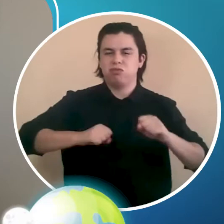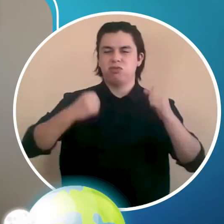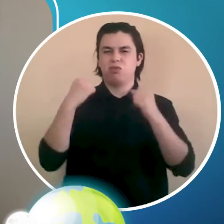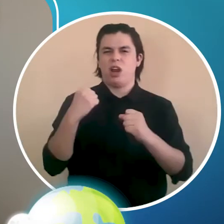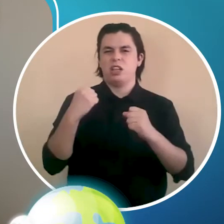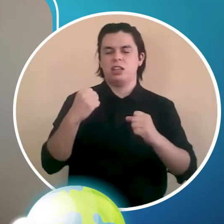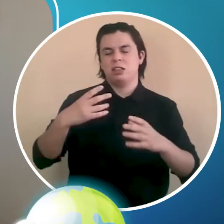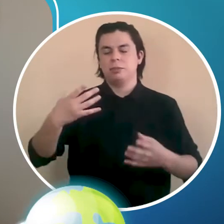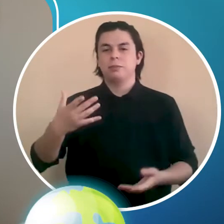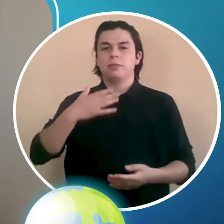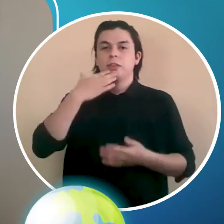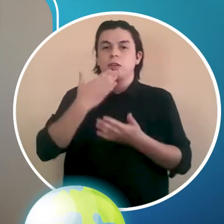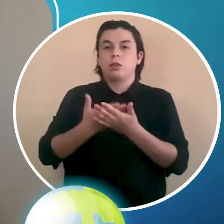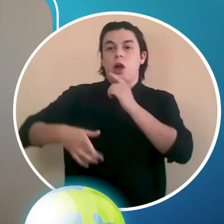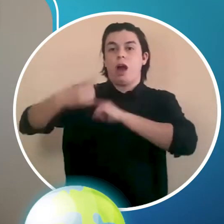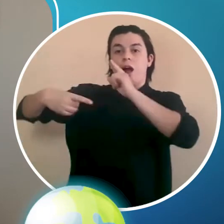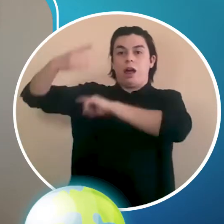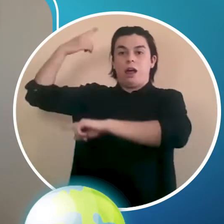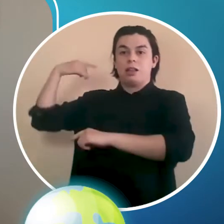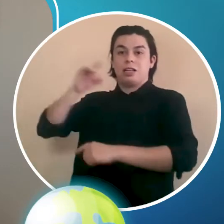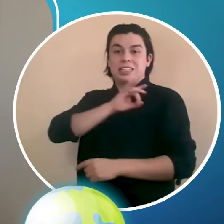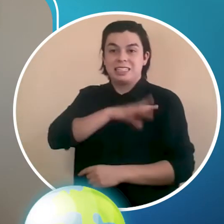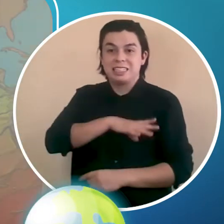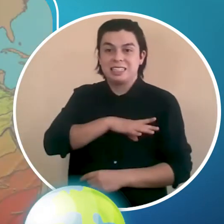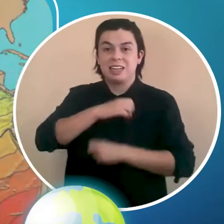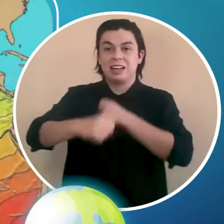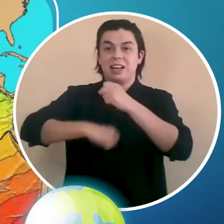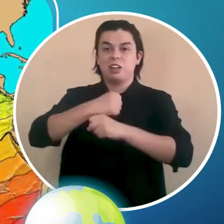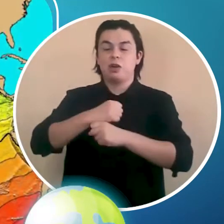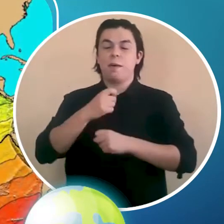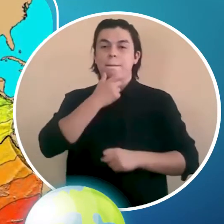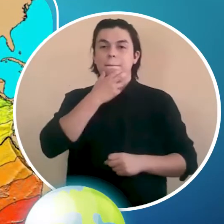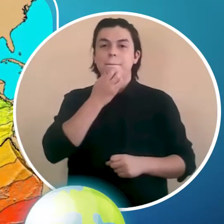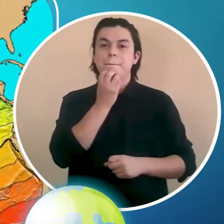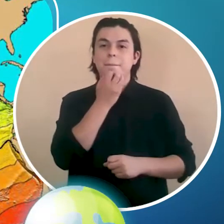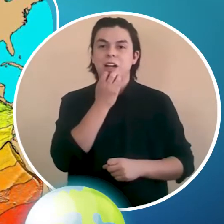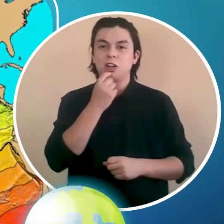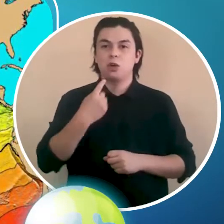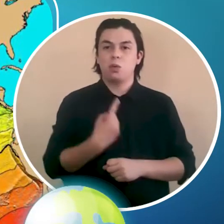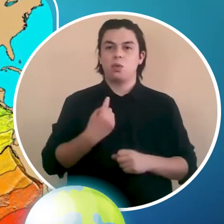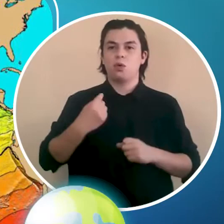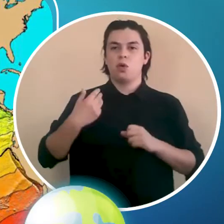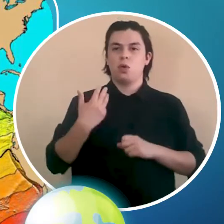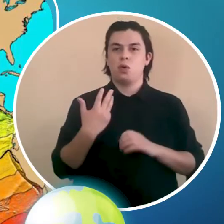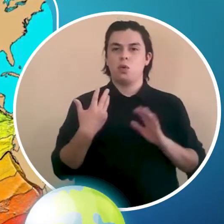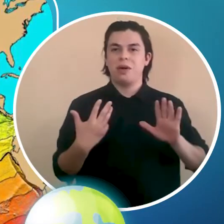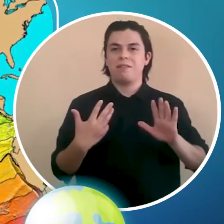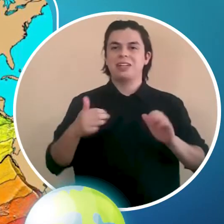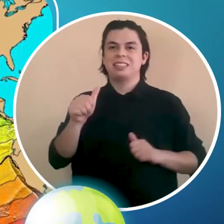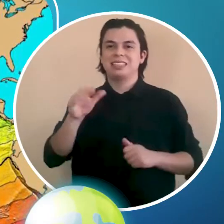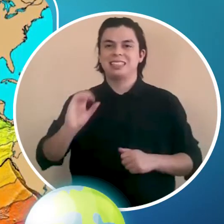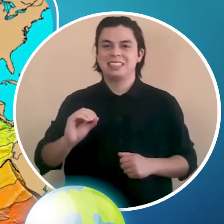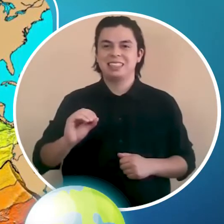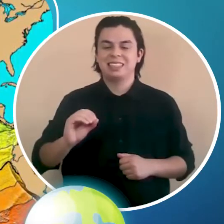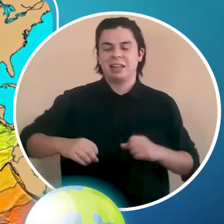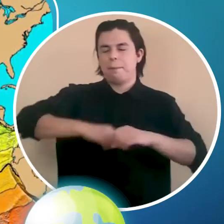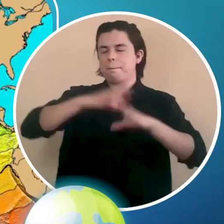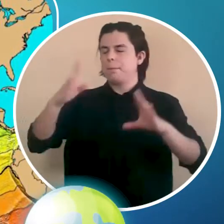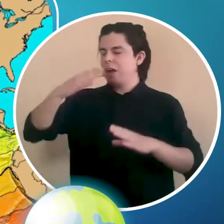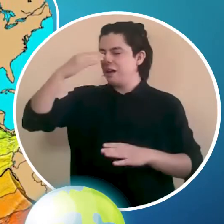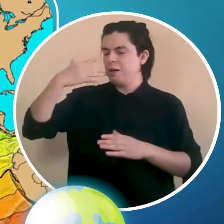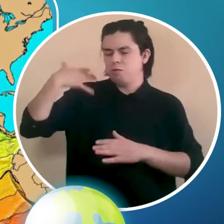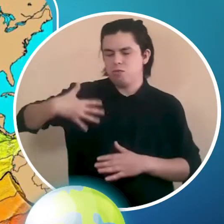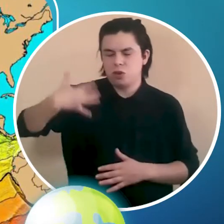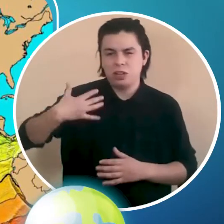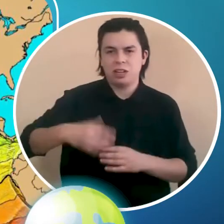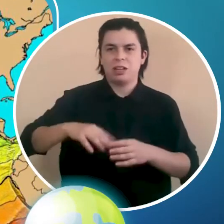se registró un sismo de 9.5 en la escala de Ritzky y es el más grande conocido en la historia de la Tierra. Este fue tan